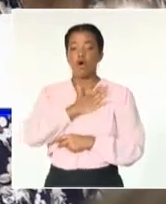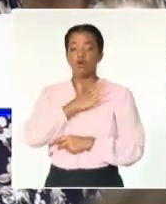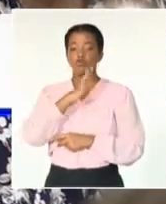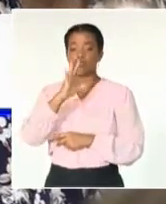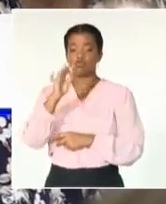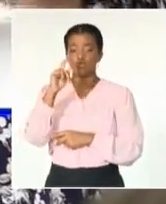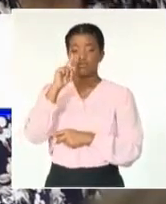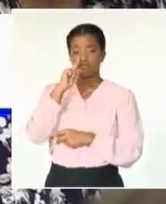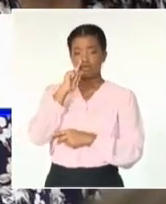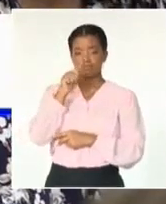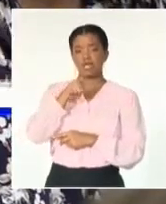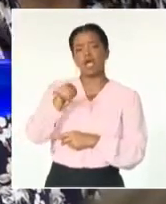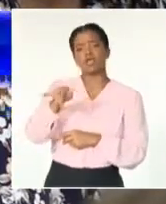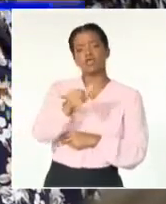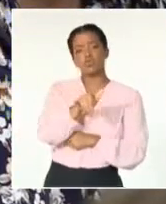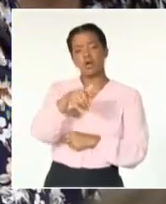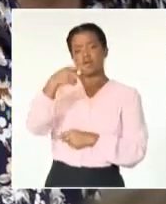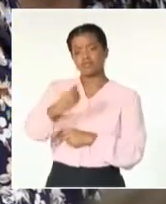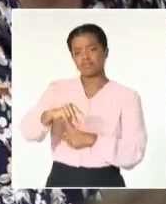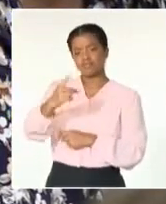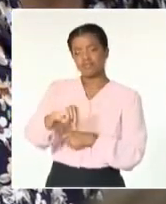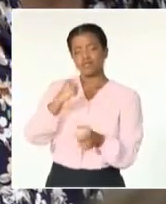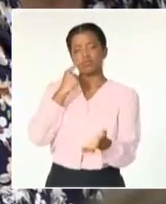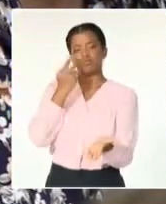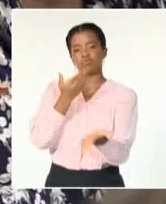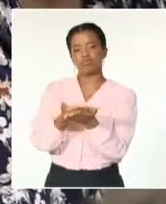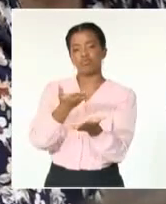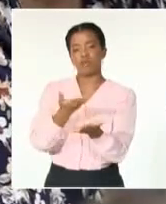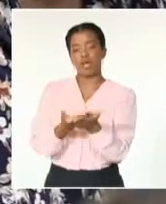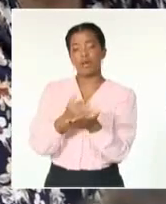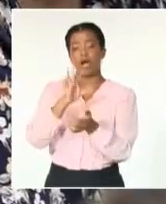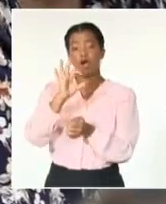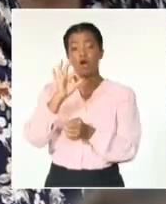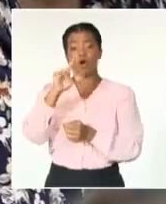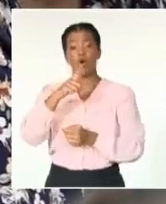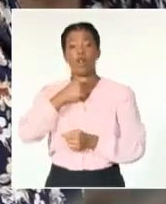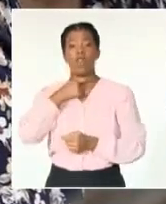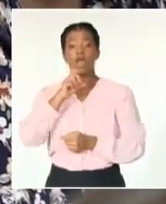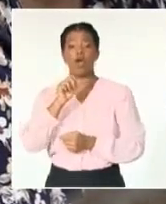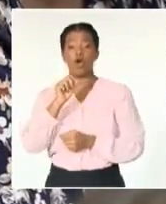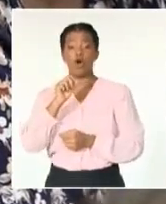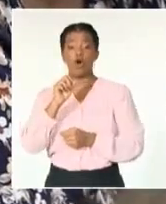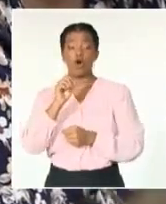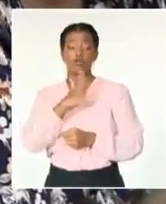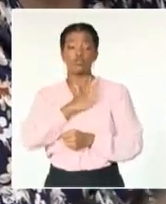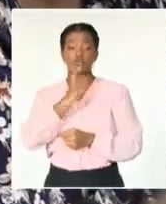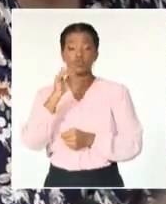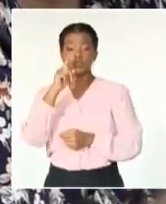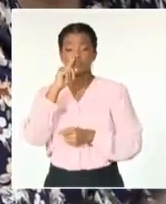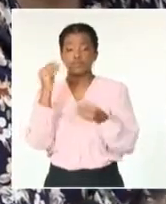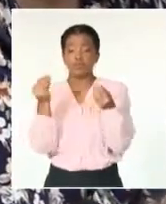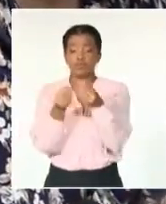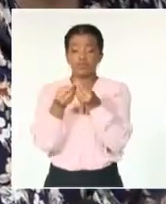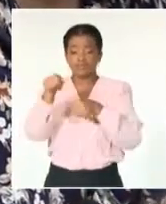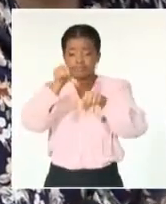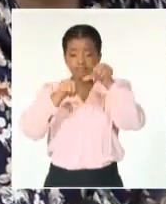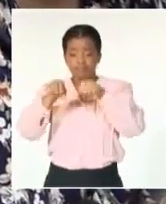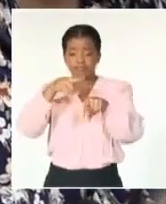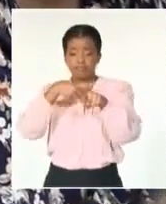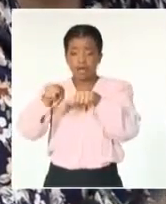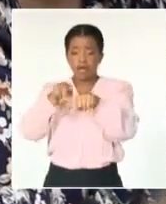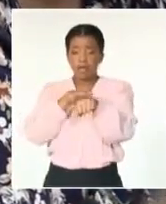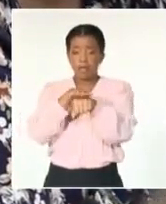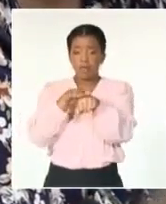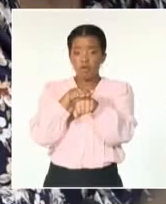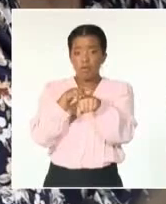la aplicación del oleosón tópico con la terbinefina y el ketoconazol para el tratamiento de la epidermofitosis.